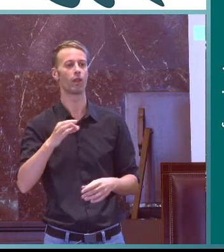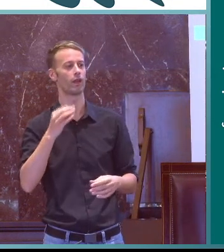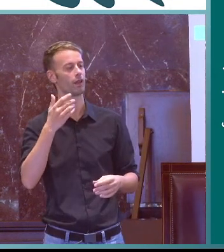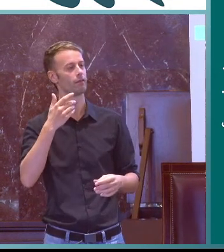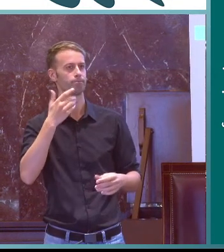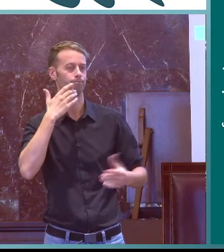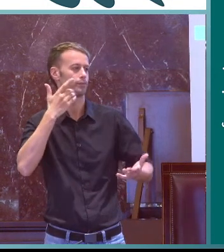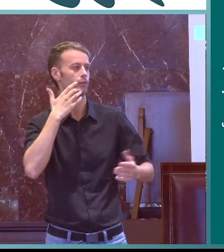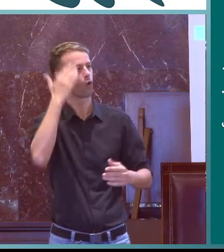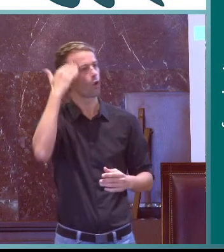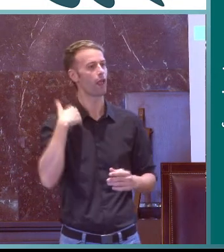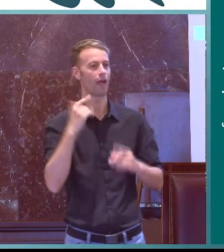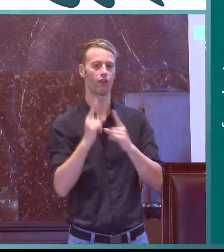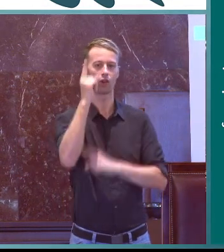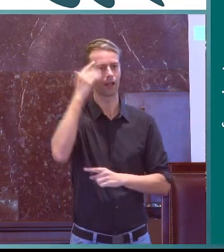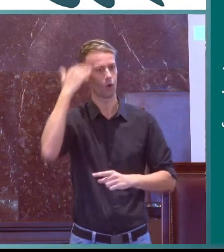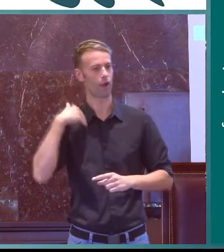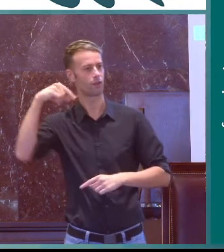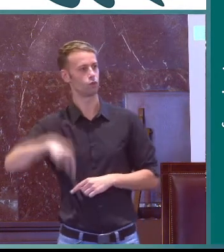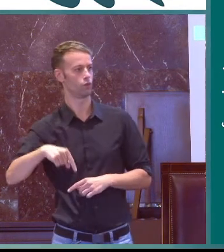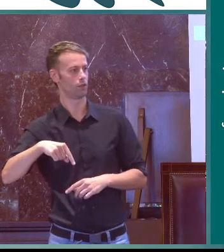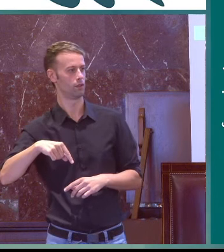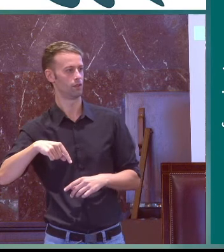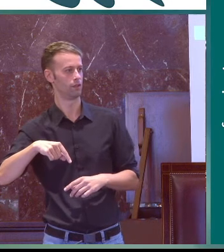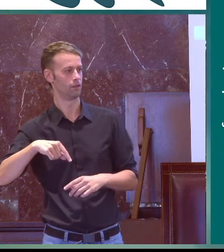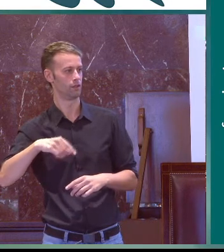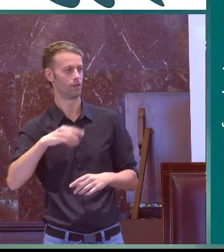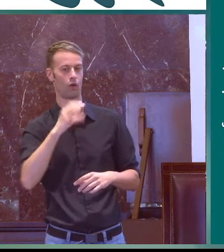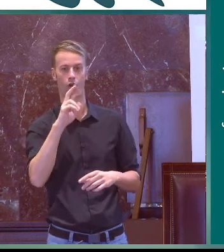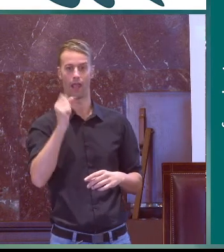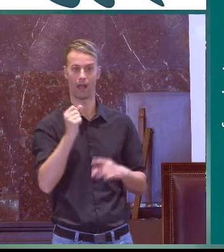disminuyen por ejemplo Corea del Norte y Corea del Sur